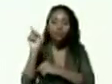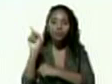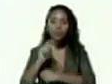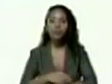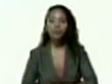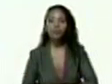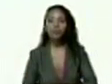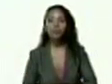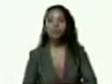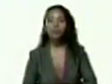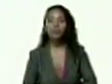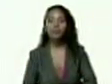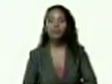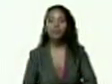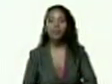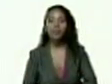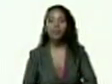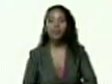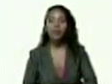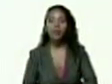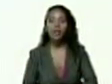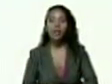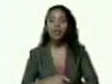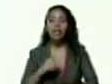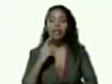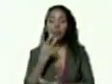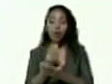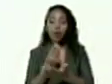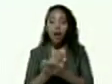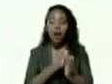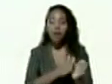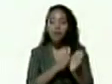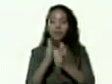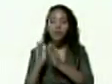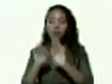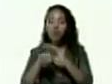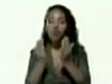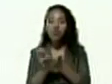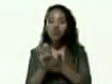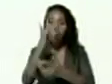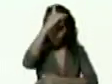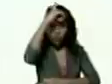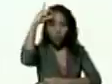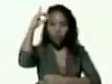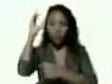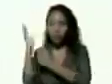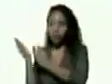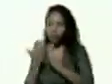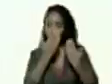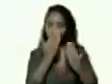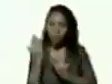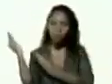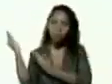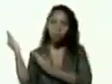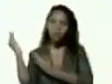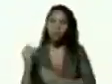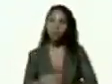Roque Morales en Maturín y de Monagas para el mundo Diosdado Cabello Rondón adelante Diosdado